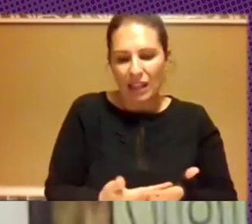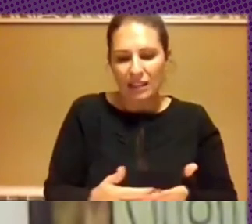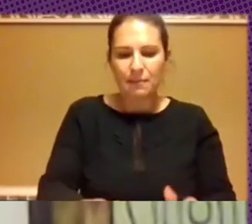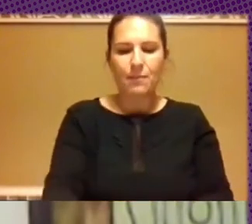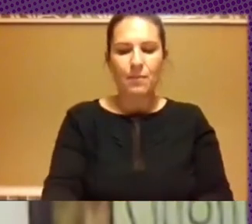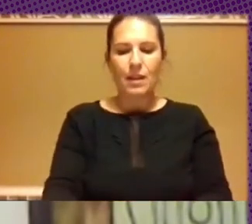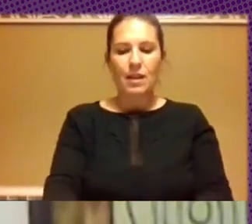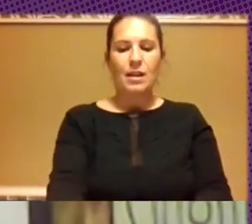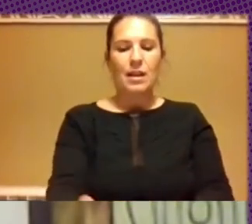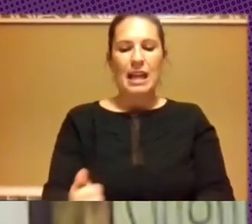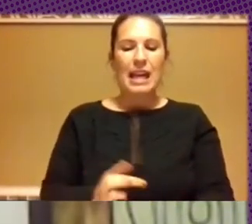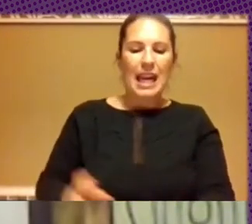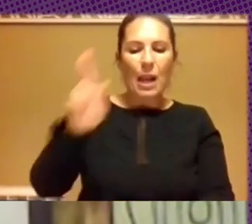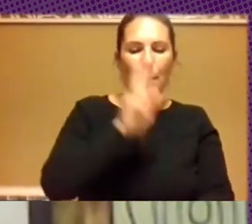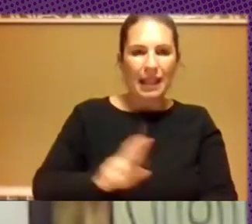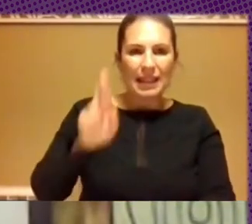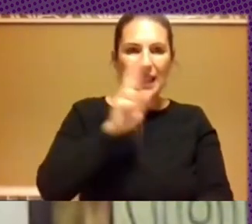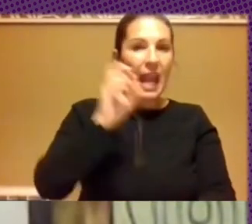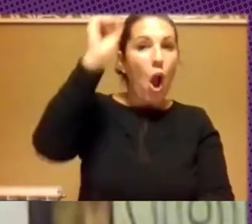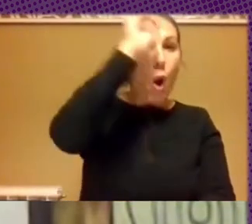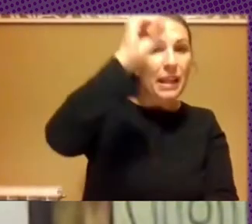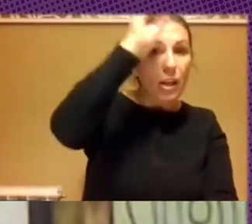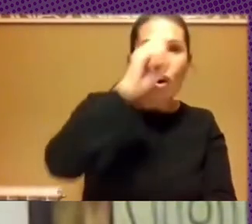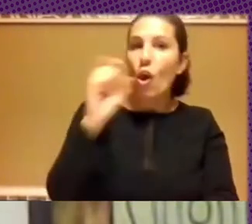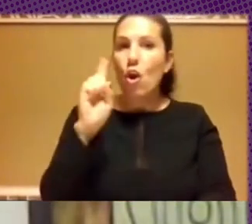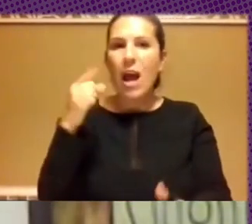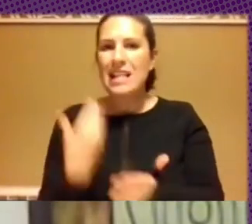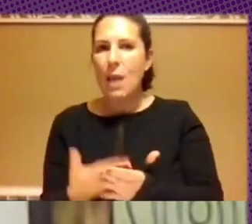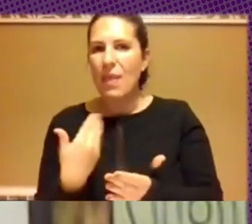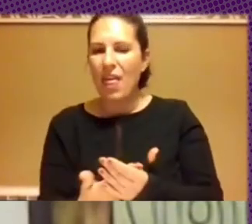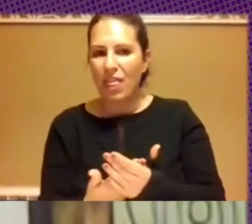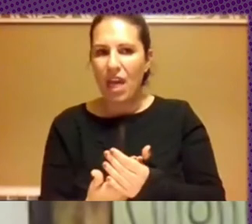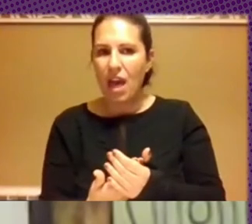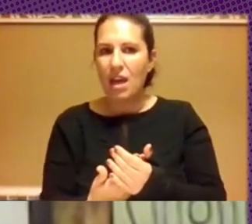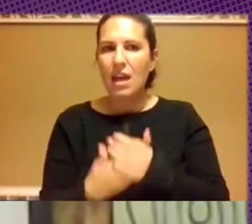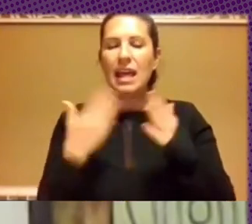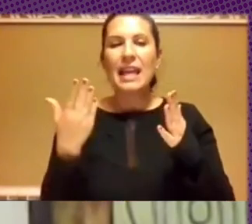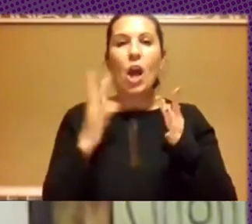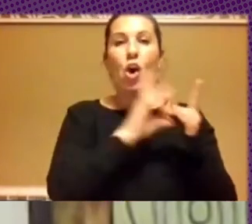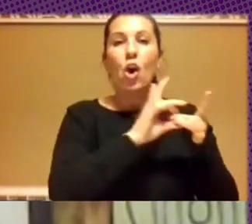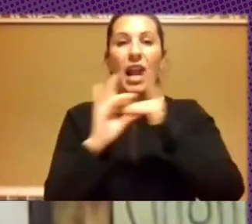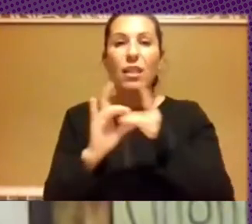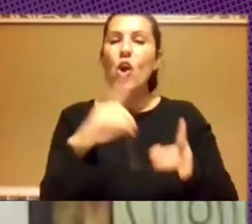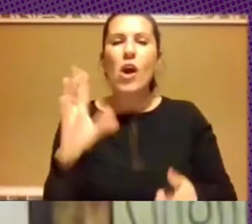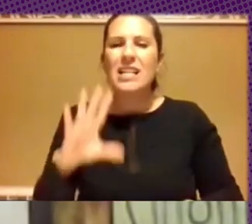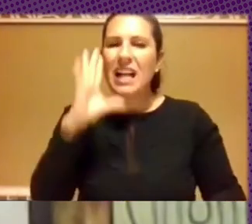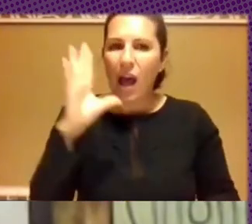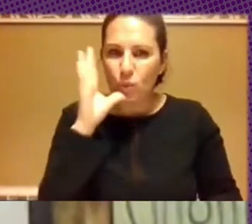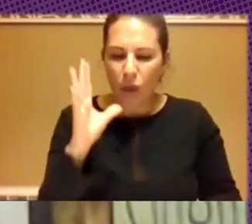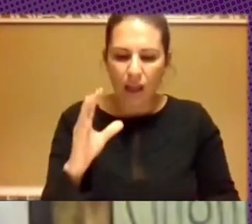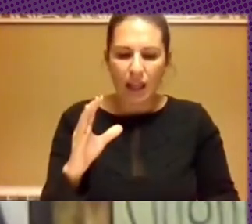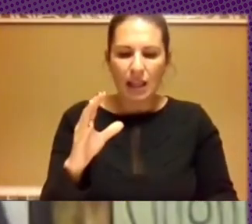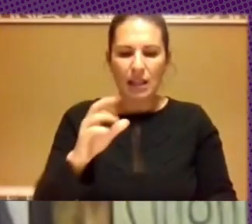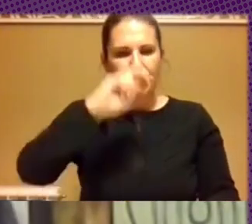hasta el cansancio que opinión no es evidencia que correlación no es causalidad y una serie de